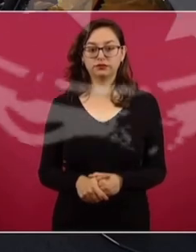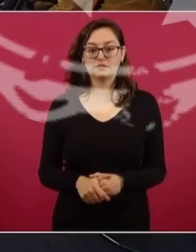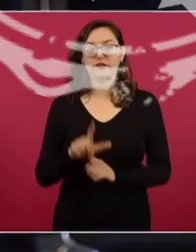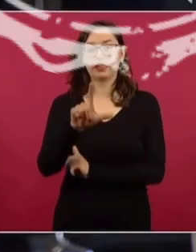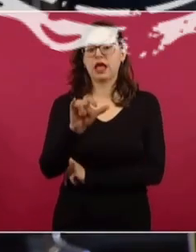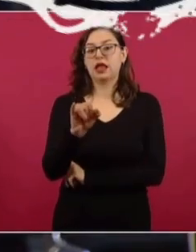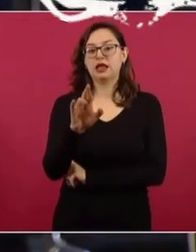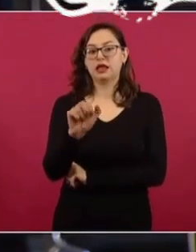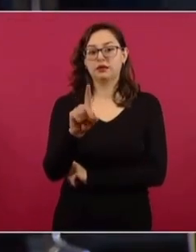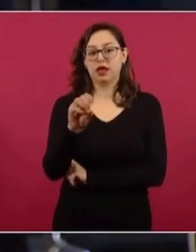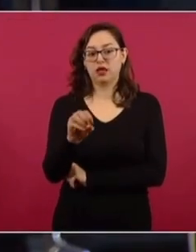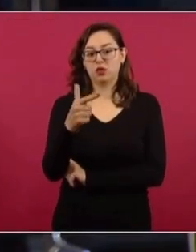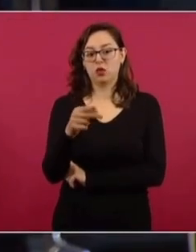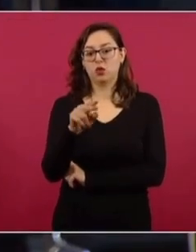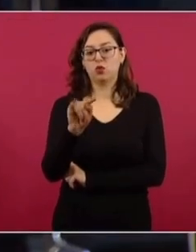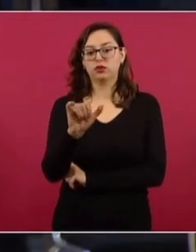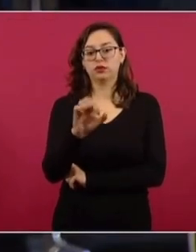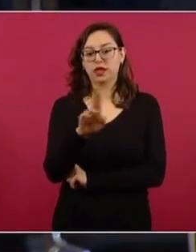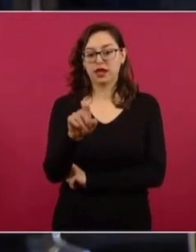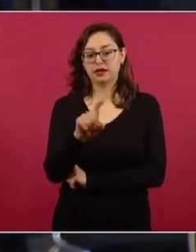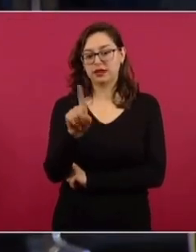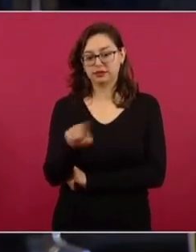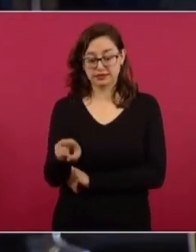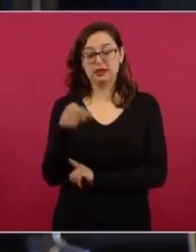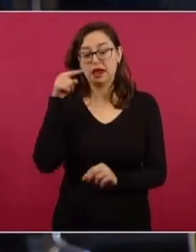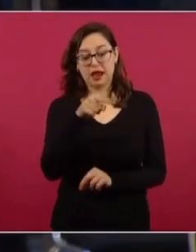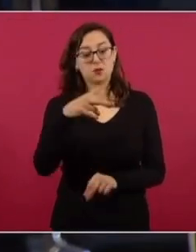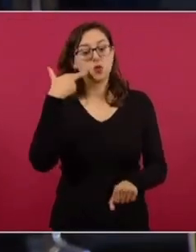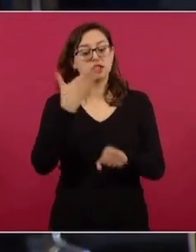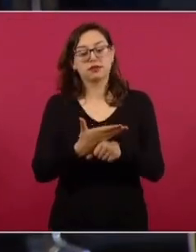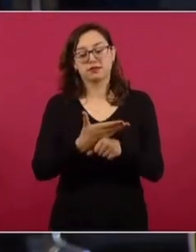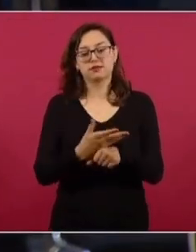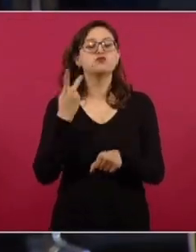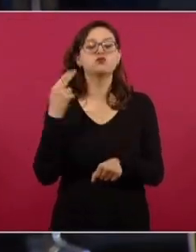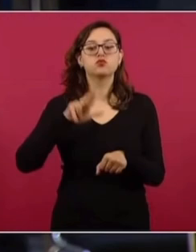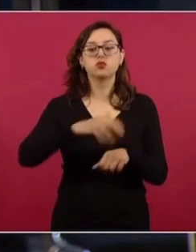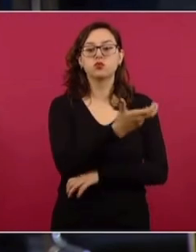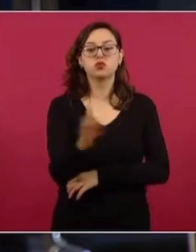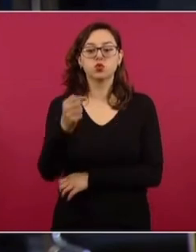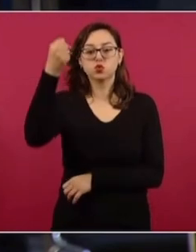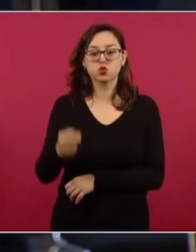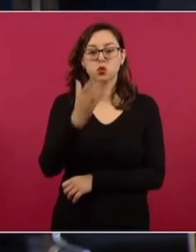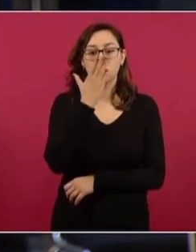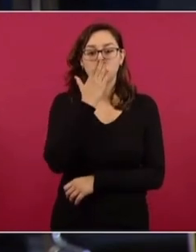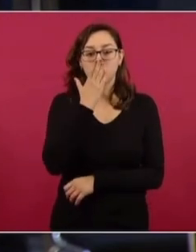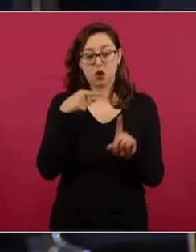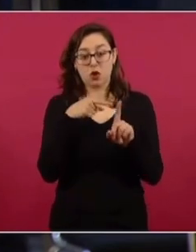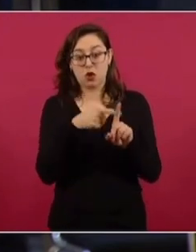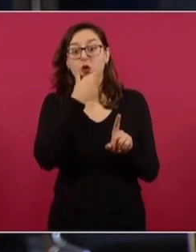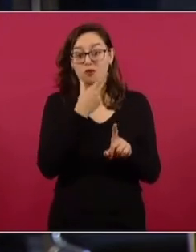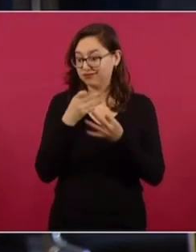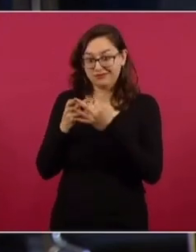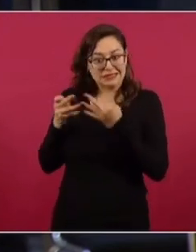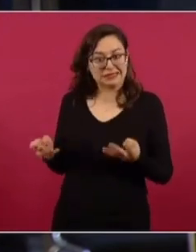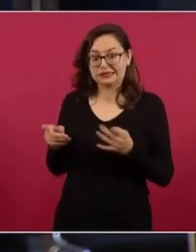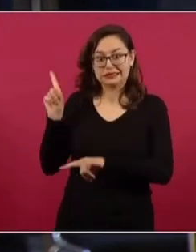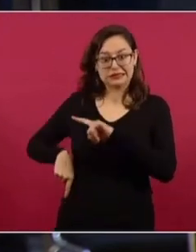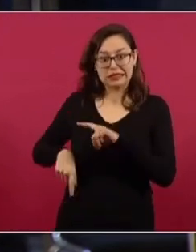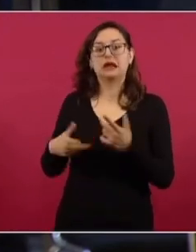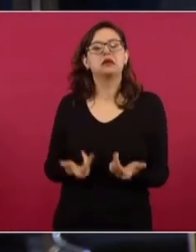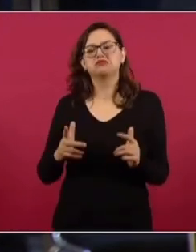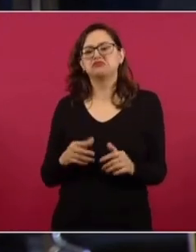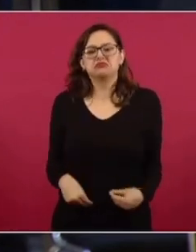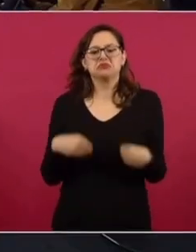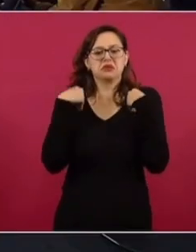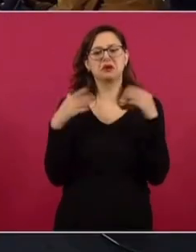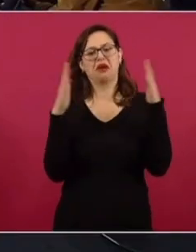Librado Gutiérrez Dalí, es el encargado de la Procuraduría Agraria en el sur de Sonora. Este señor, les despojó también, tiene un pedazo de tierra en el mar, tiene su